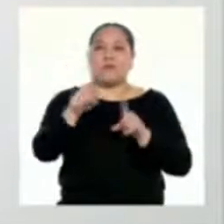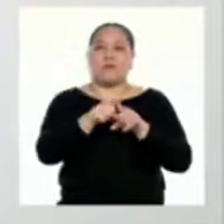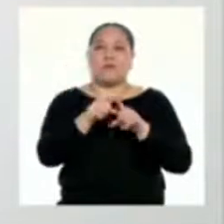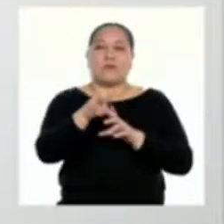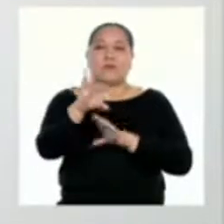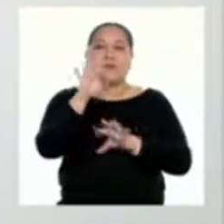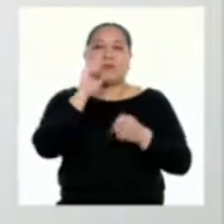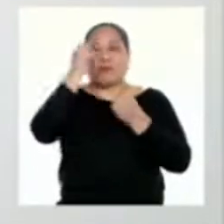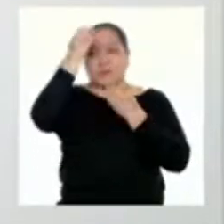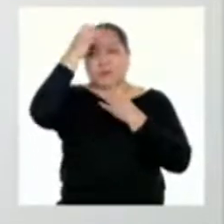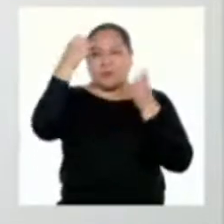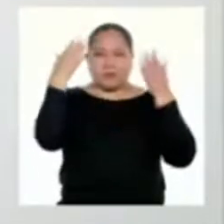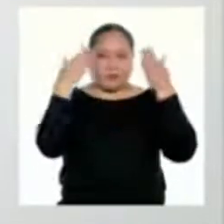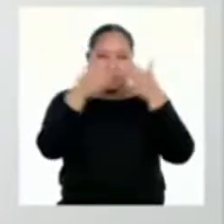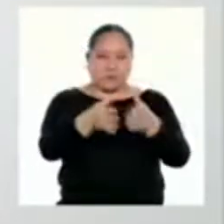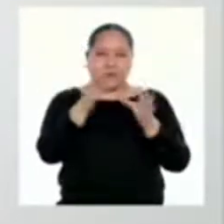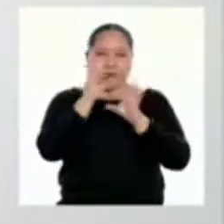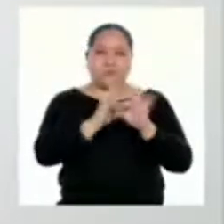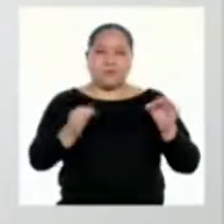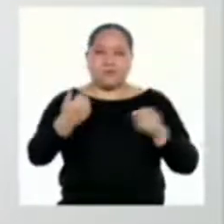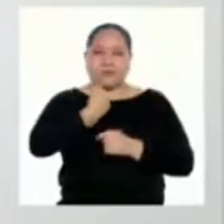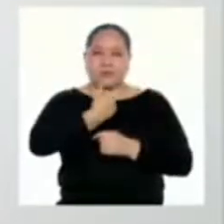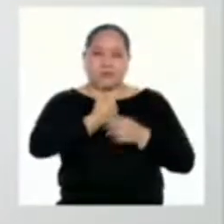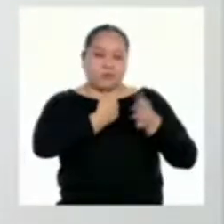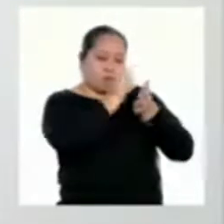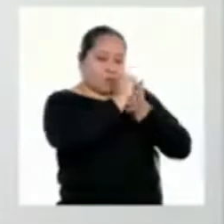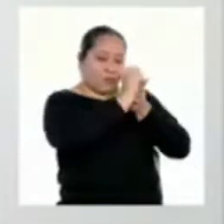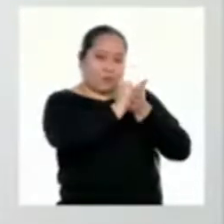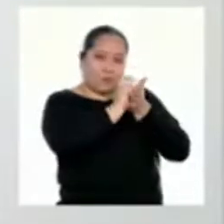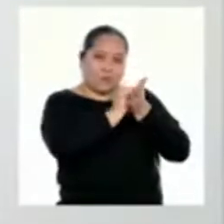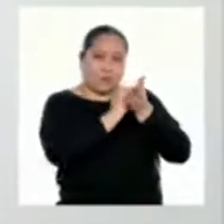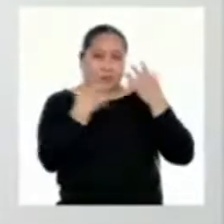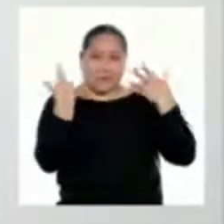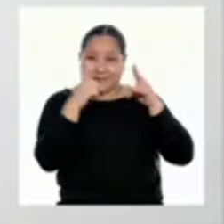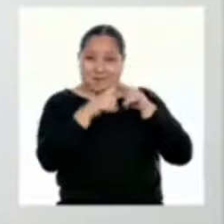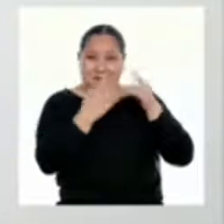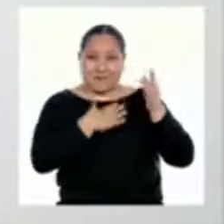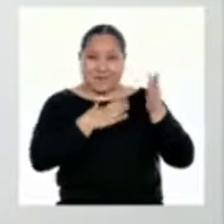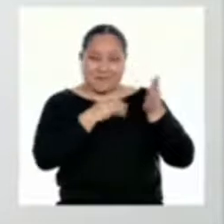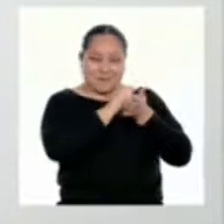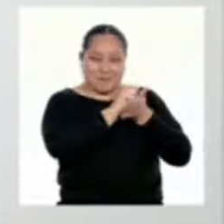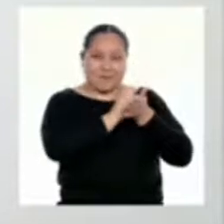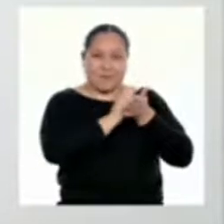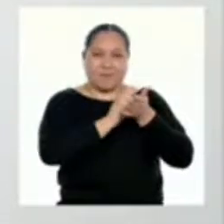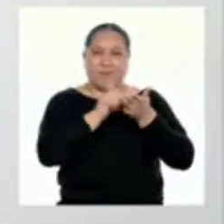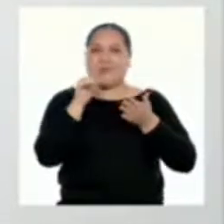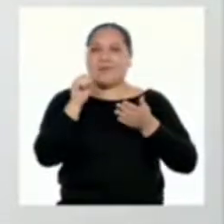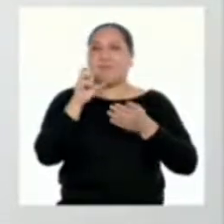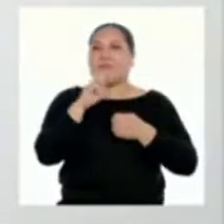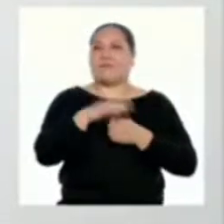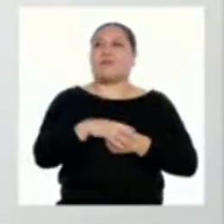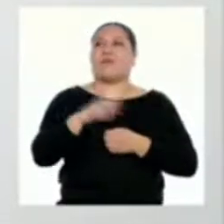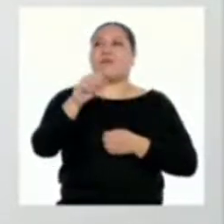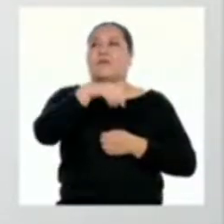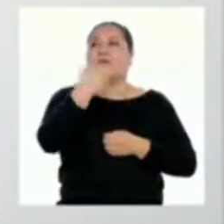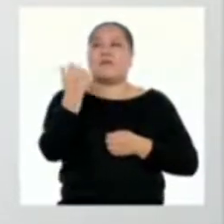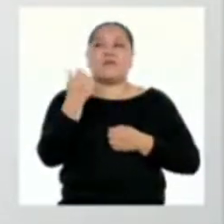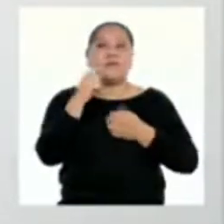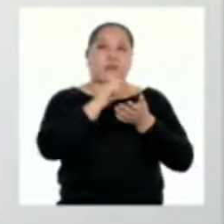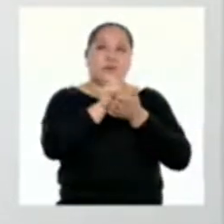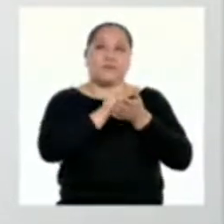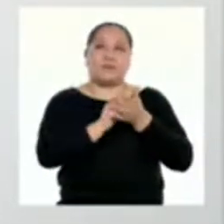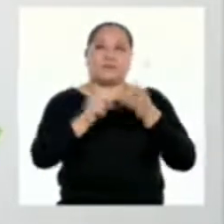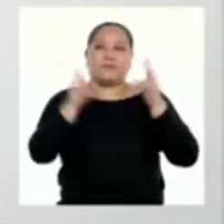para nuestros propios argumentos cuando iniciemos la escritura del nuestro. Vamos con el siguiente texto, Miluska. Se